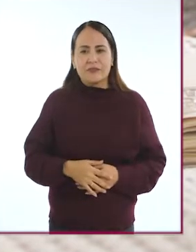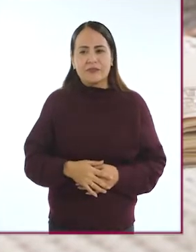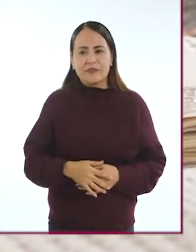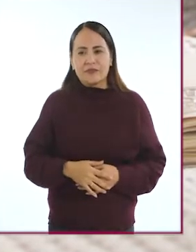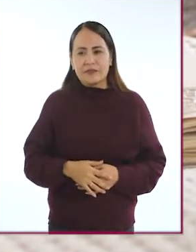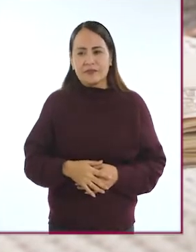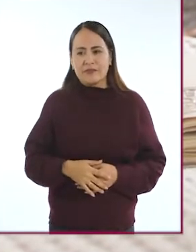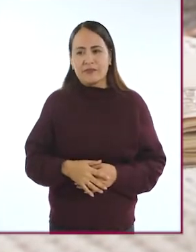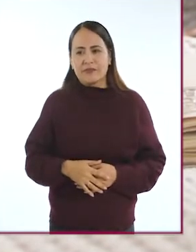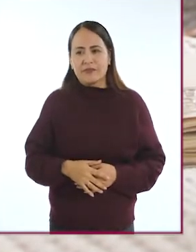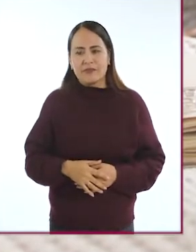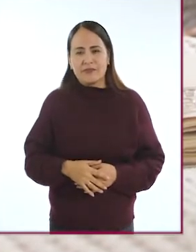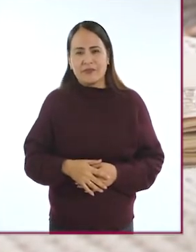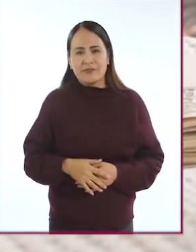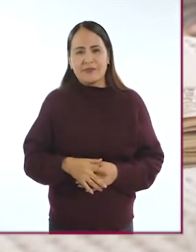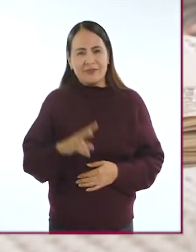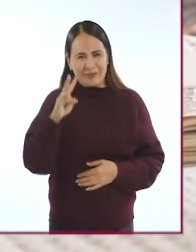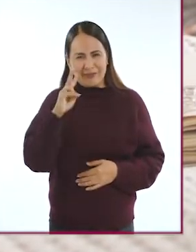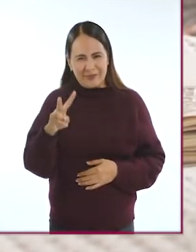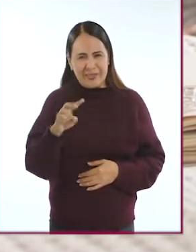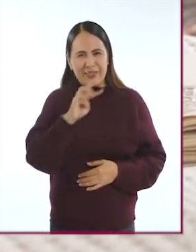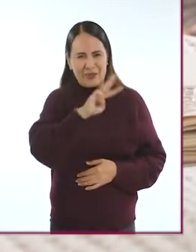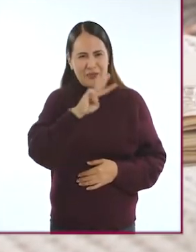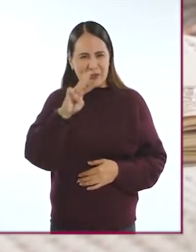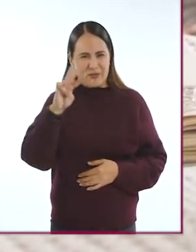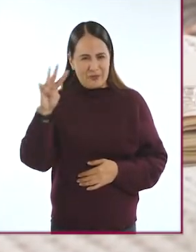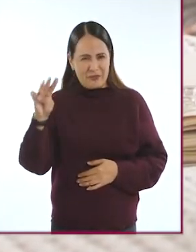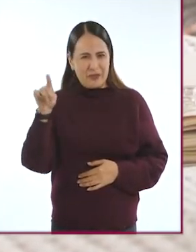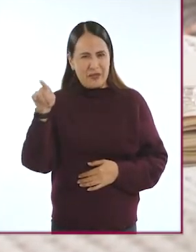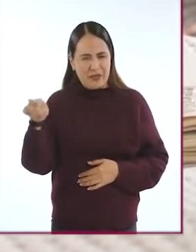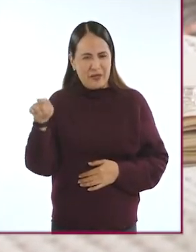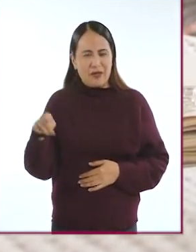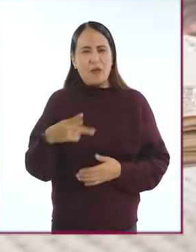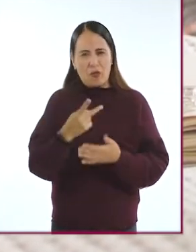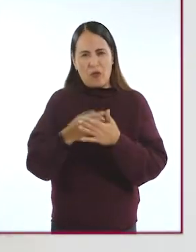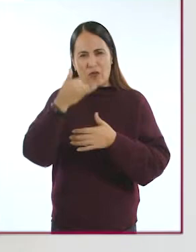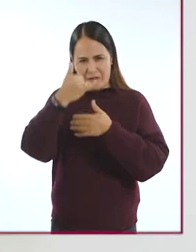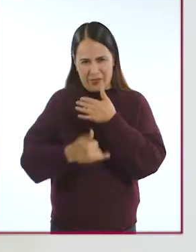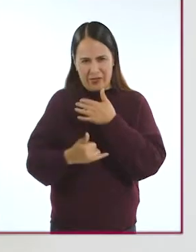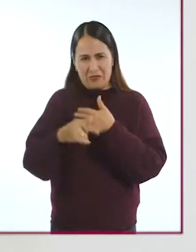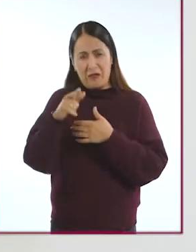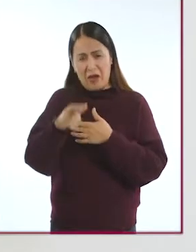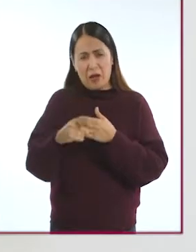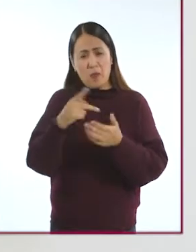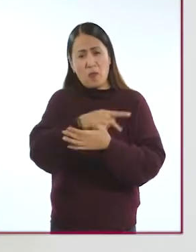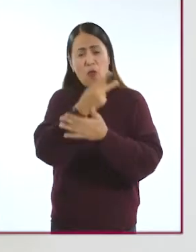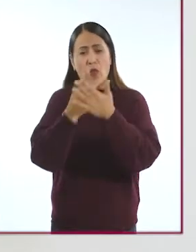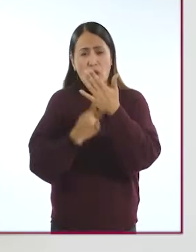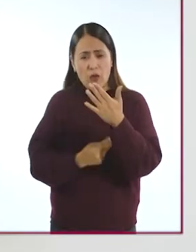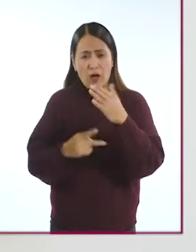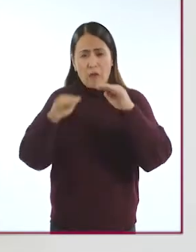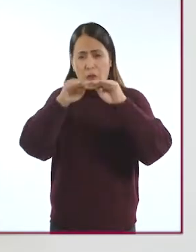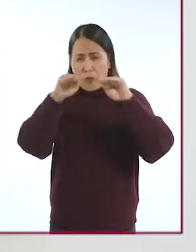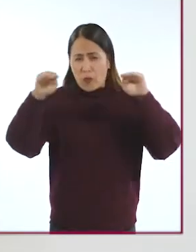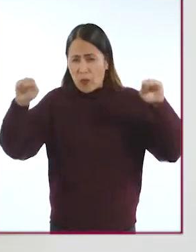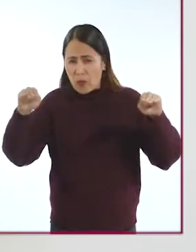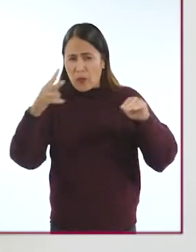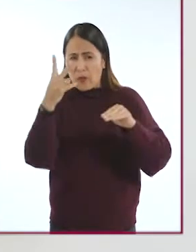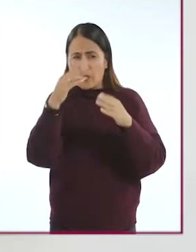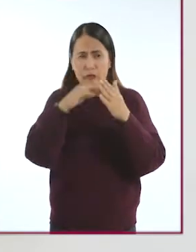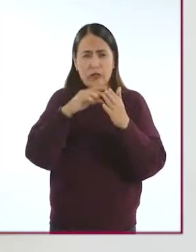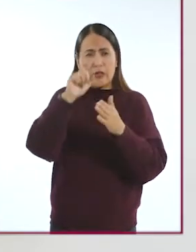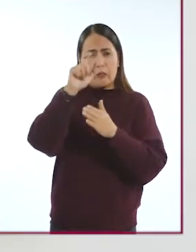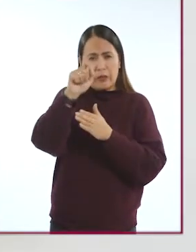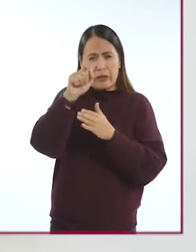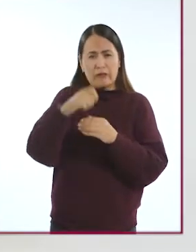sus siglas en inglés. De acuerdo con su página web, DTOP Project forma parte del programa Horizonte 2020,